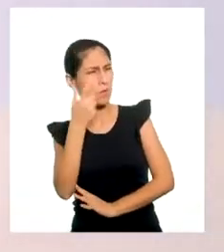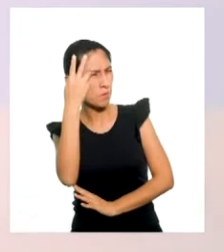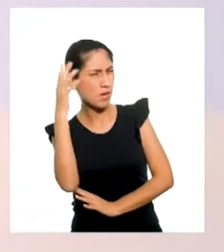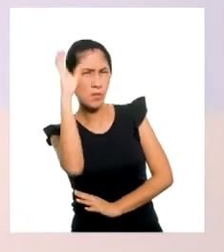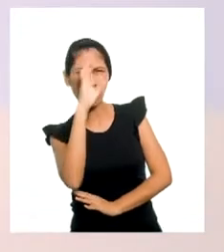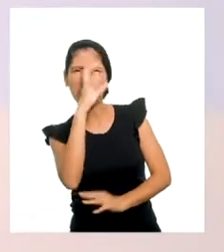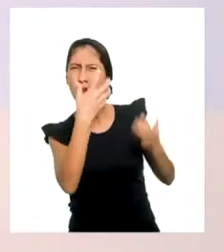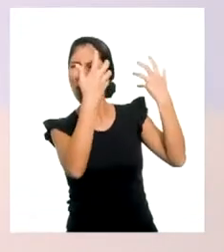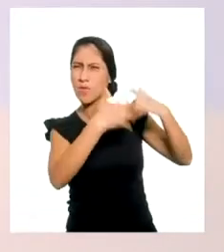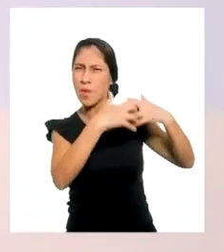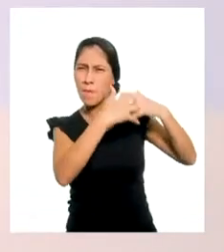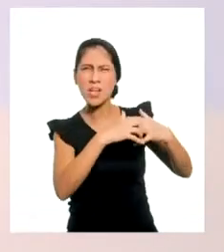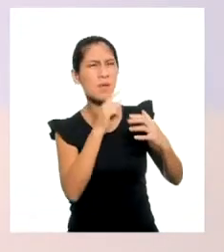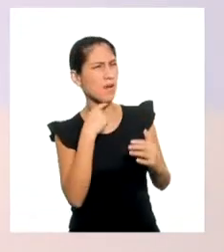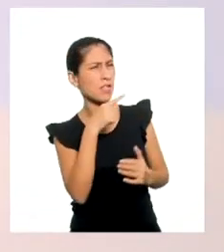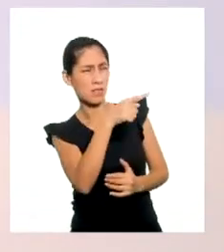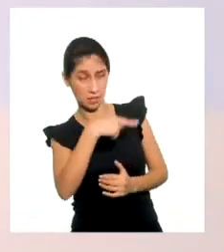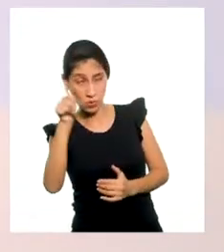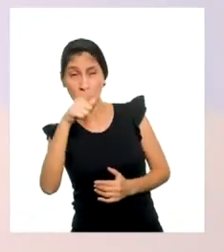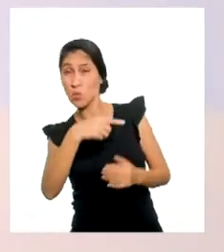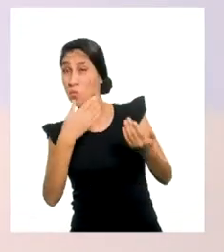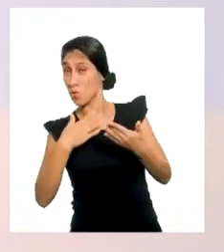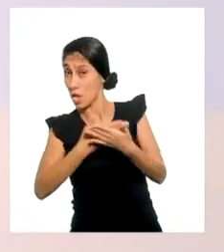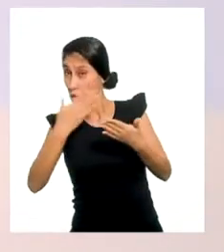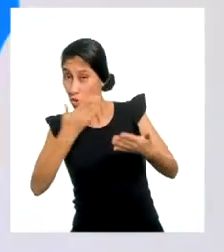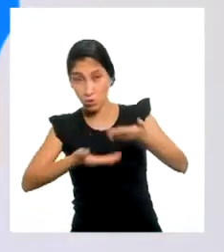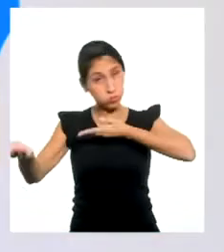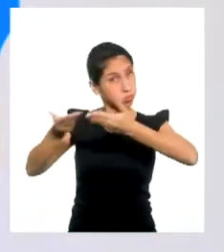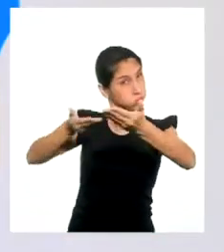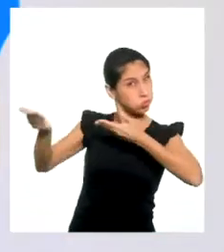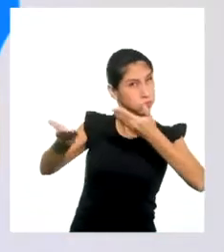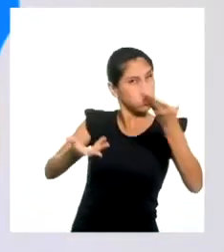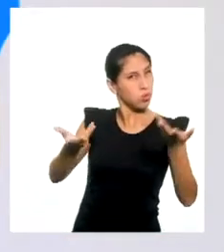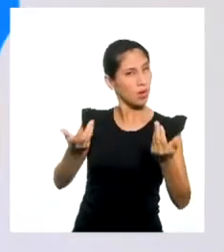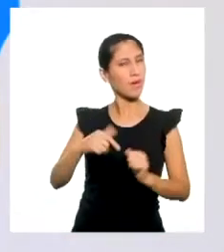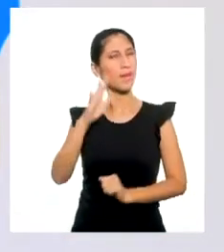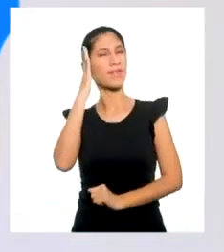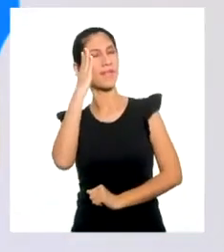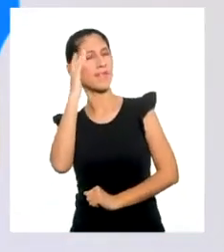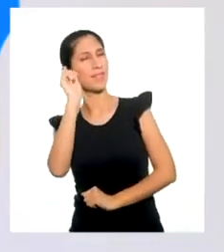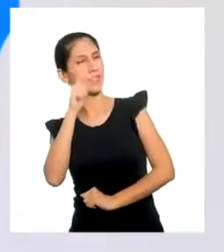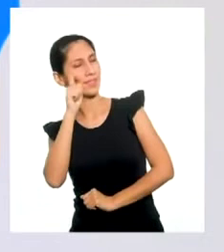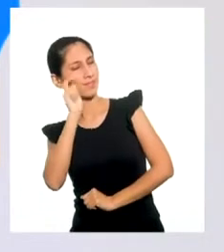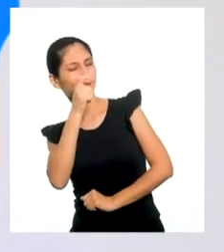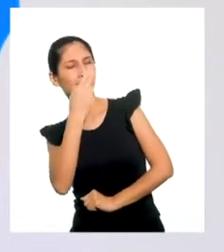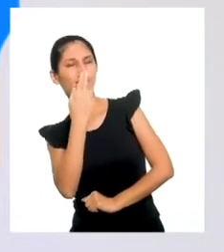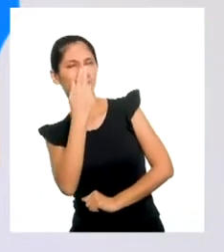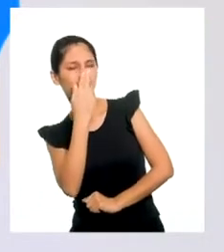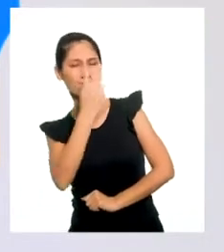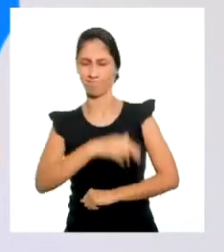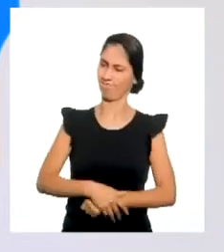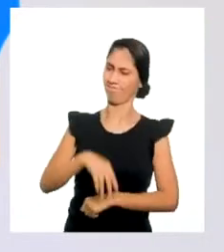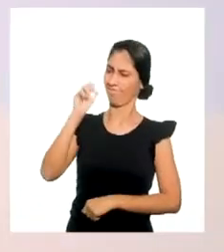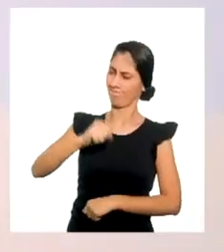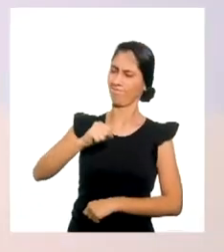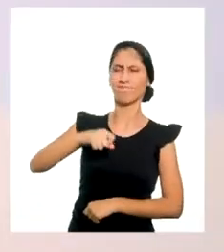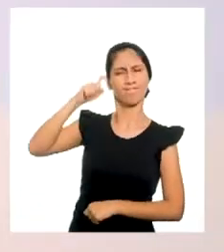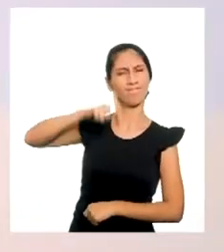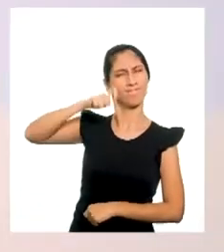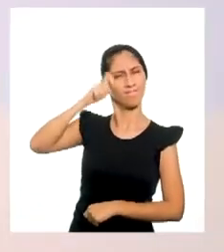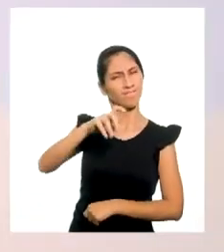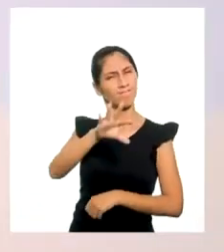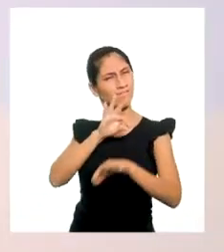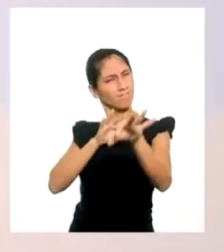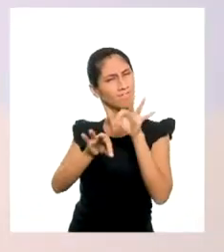contratar para hacer algunos envíos de mi nuevo emprendimiento. Ya sé que necesitas, Tocino. ¡Sí! Necesito